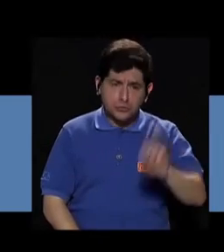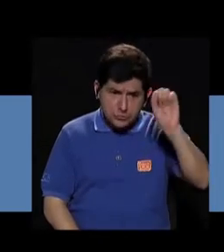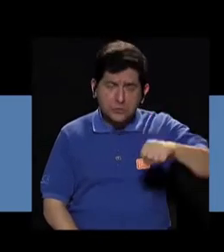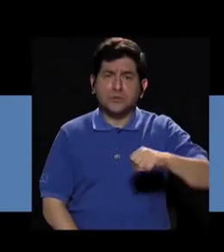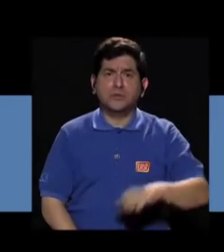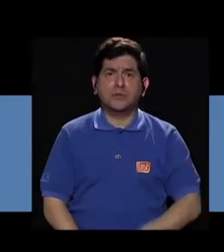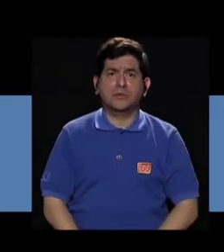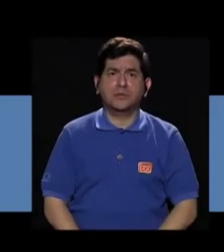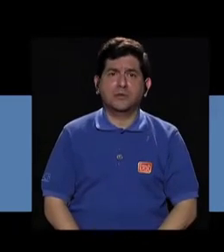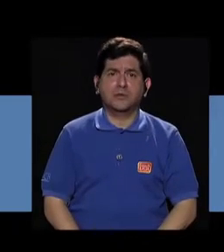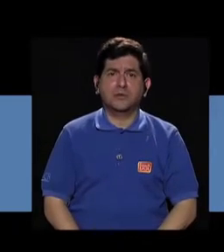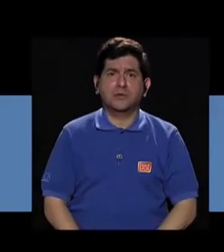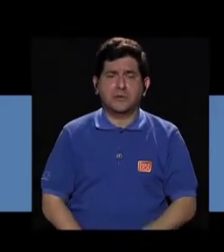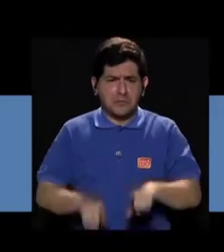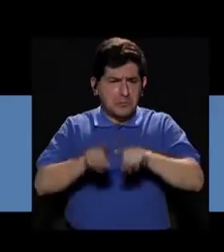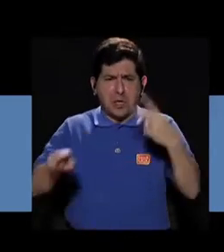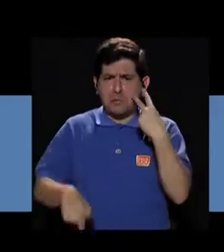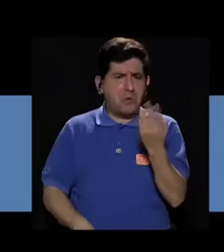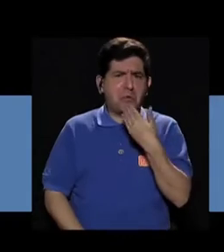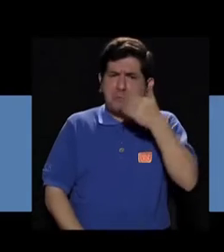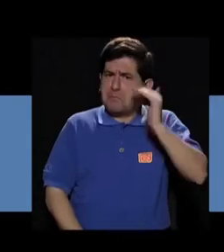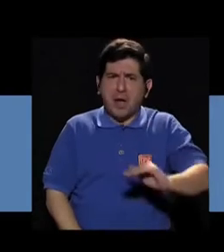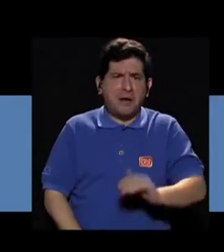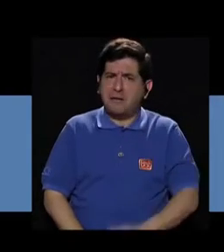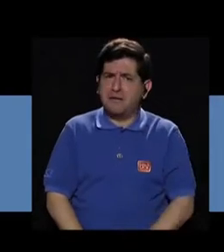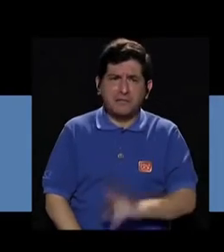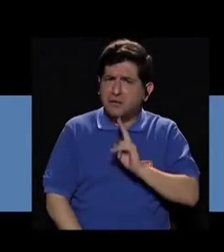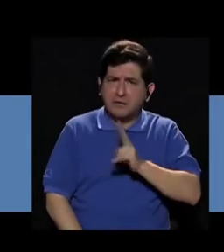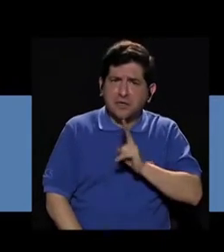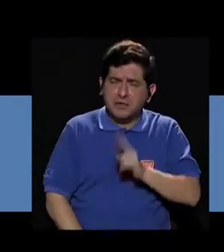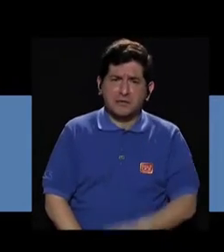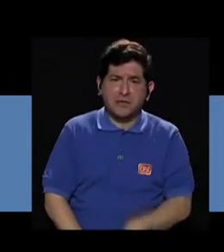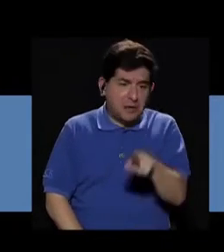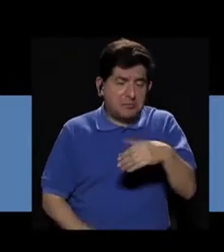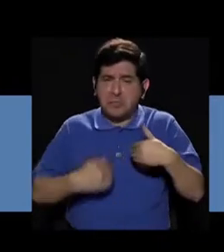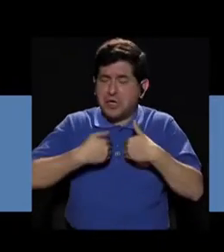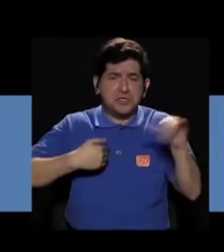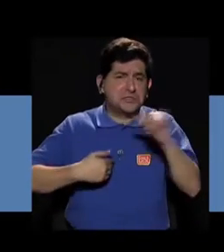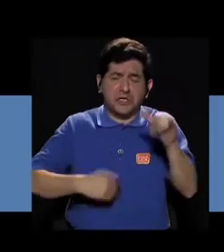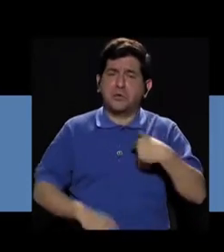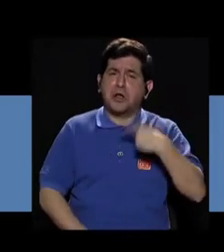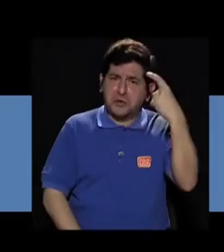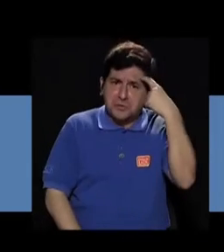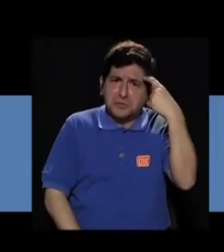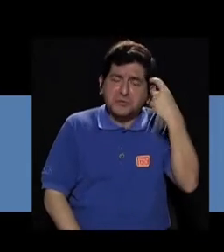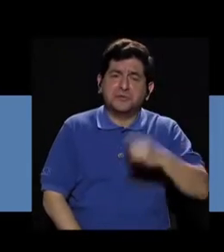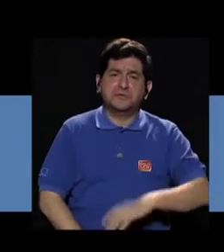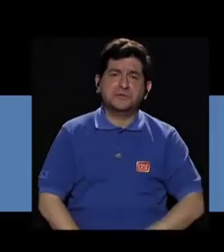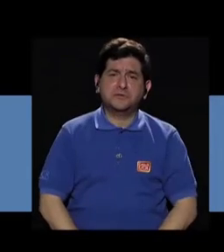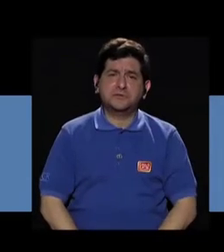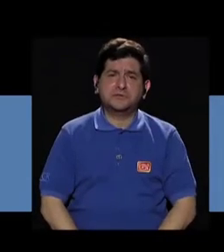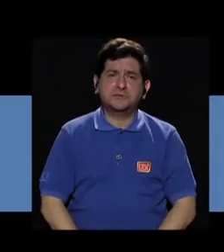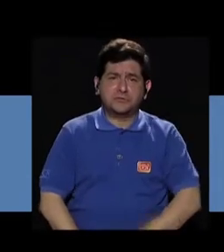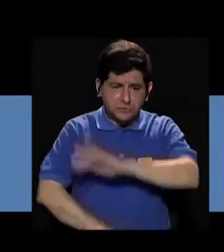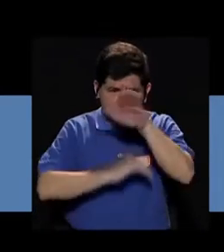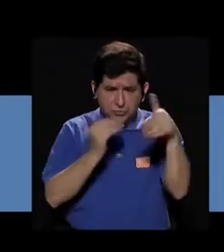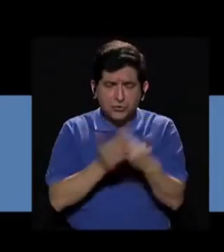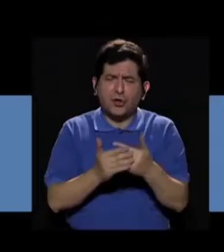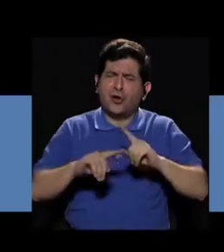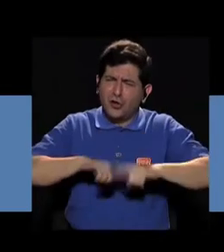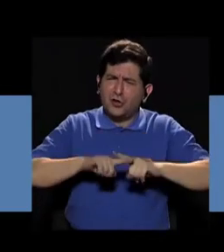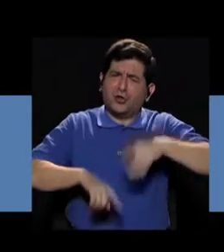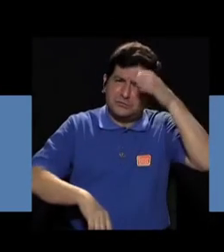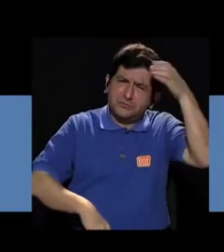Sí, sí, sí, porque, bueno, tampoco le veo nada malo, la verdad. Sí, son animales igual y pienso que